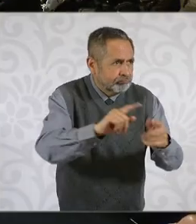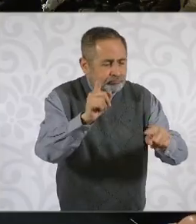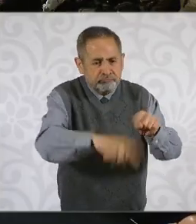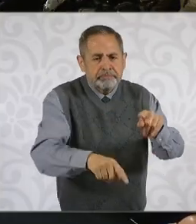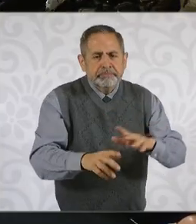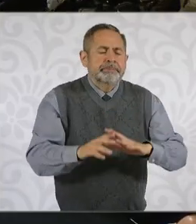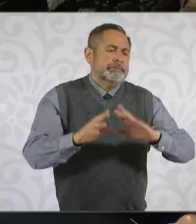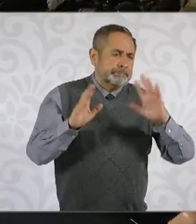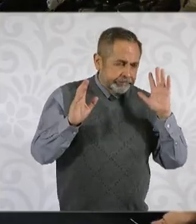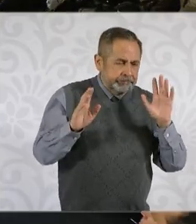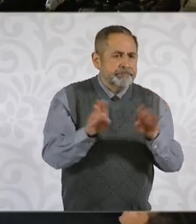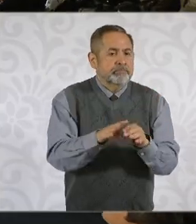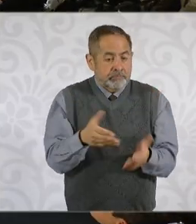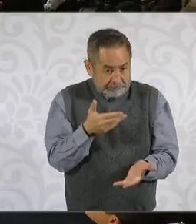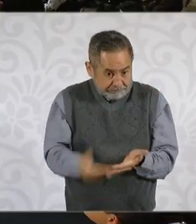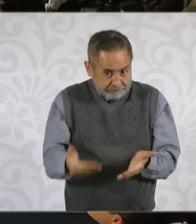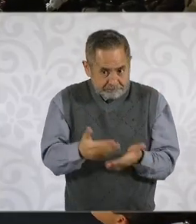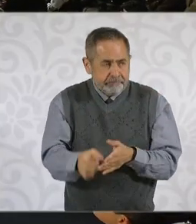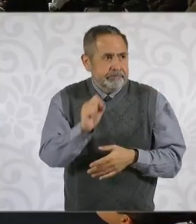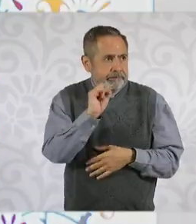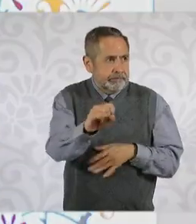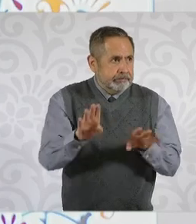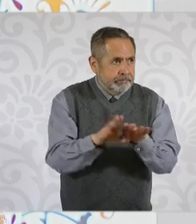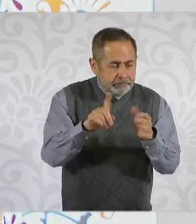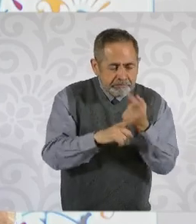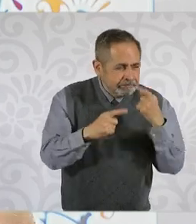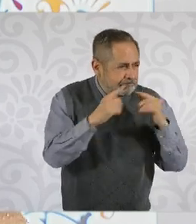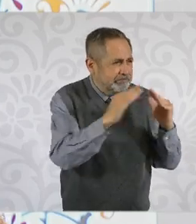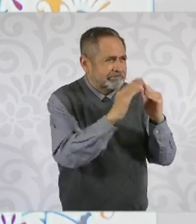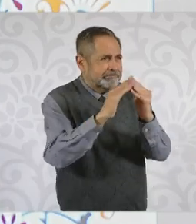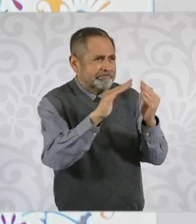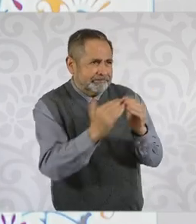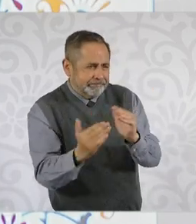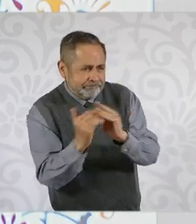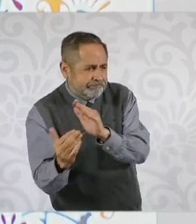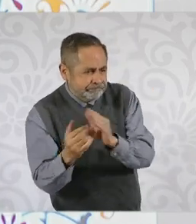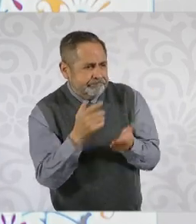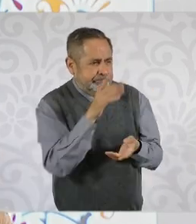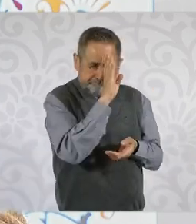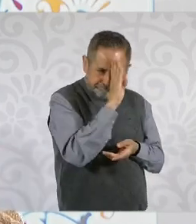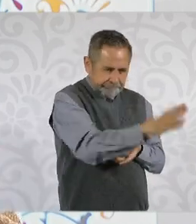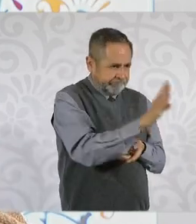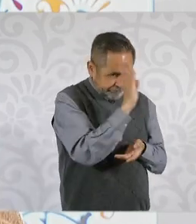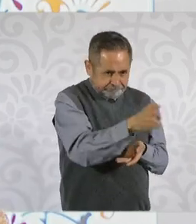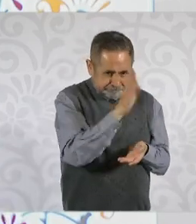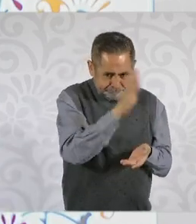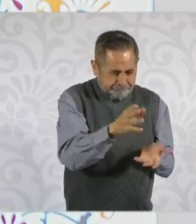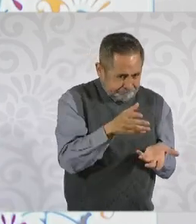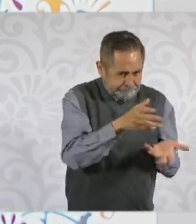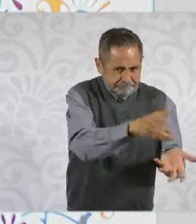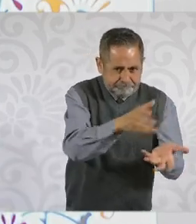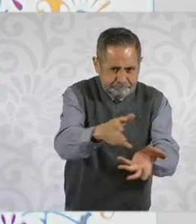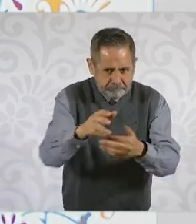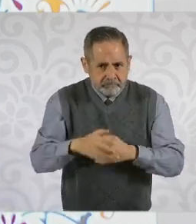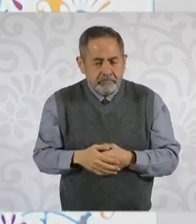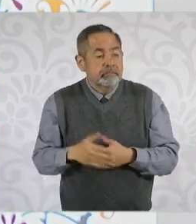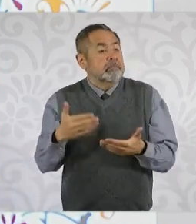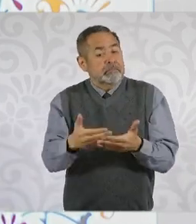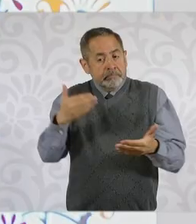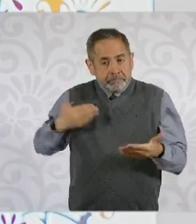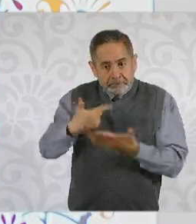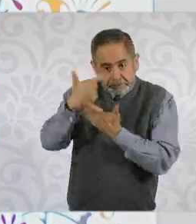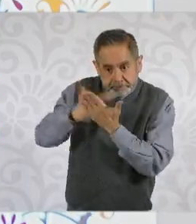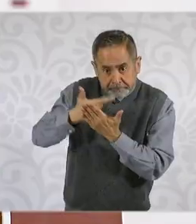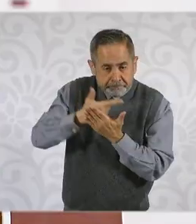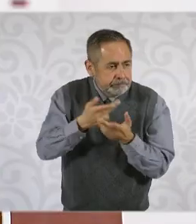en viviendas de colonias que fueron afectadas. Y después, a partir del censo, quienes requieren reconstrucción, quienes